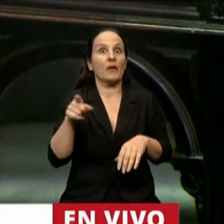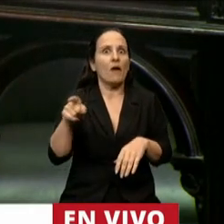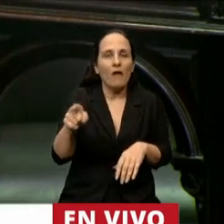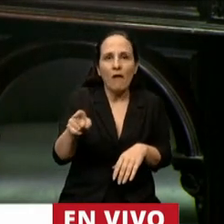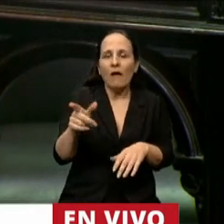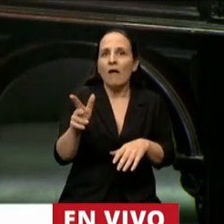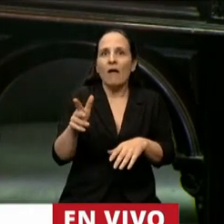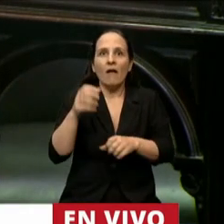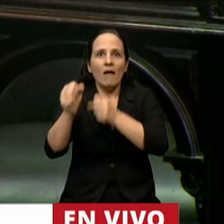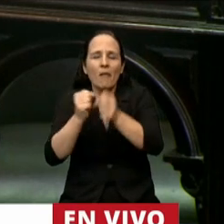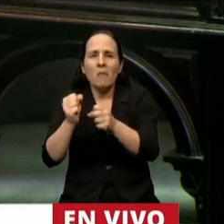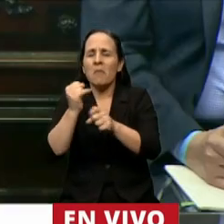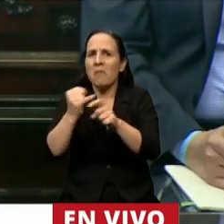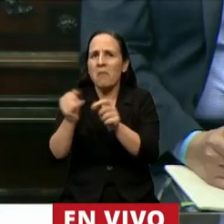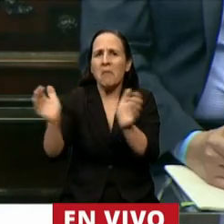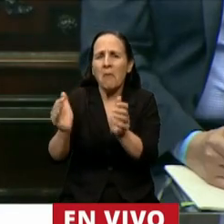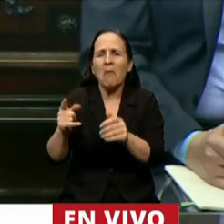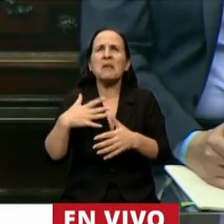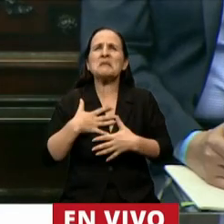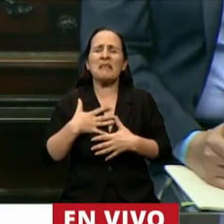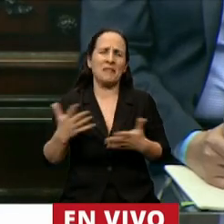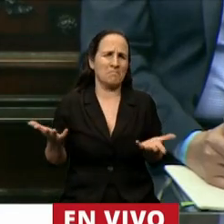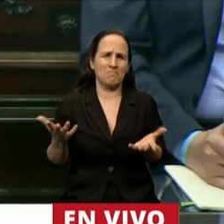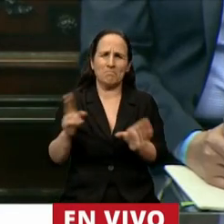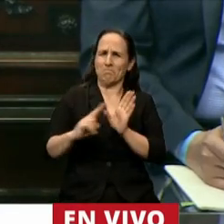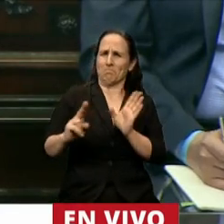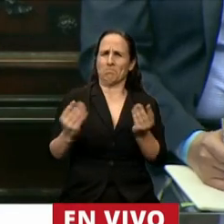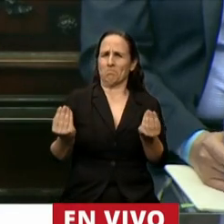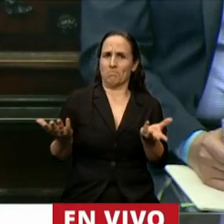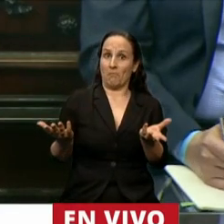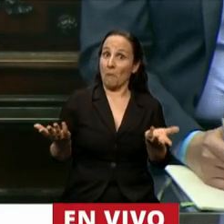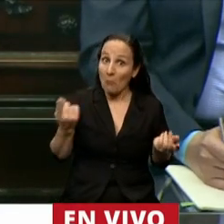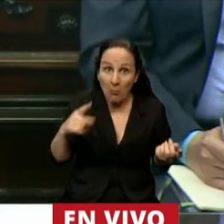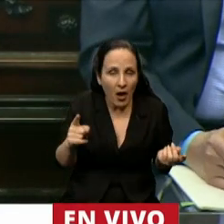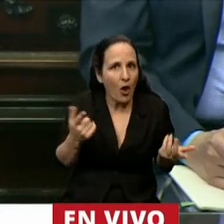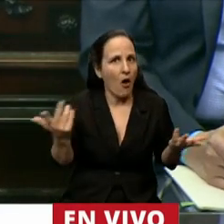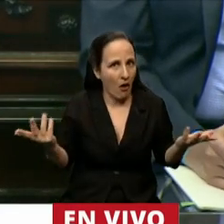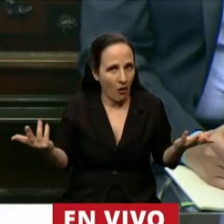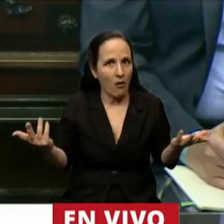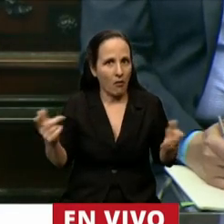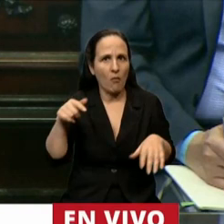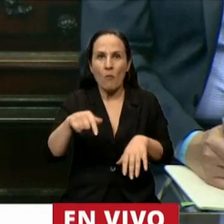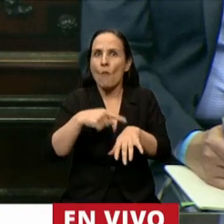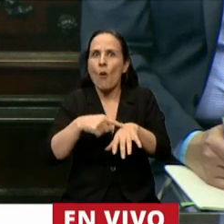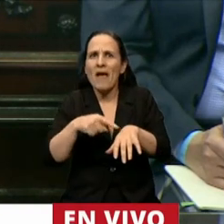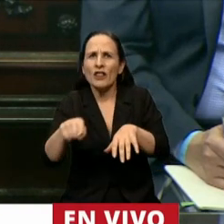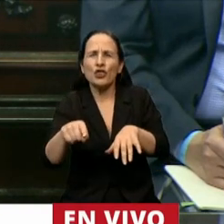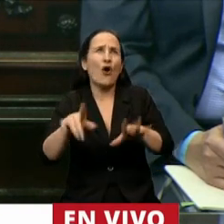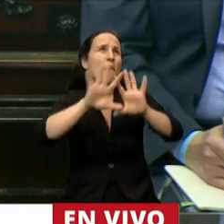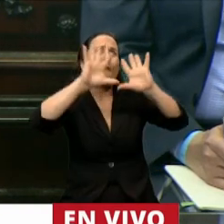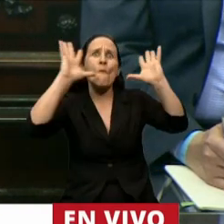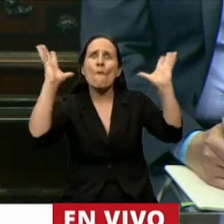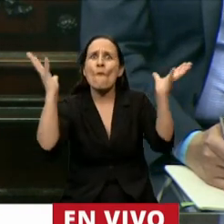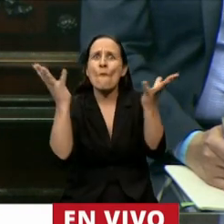sentido nuestras pymes que era estéril y sin embargo fíjense como en un momento donde había un debate mundial